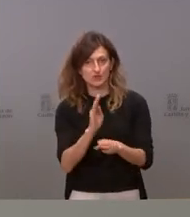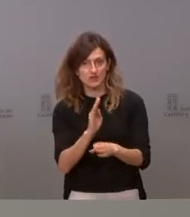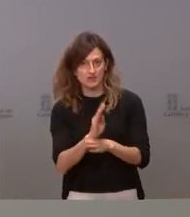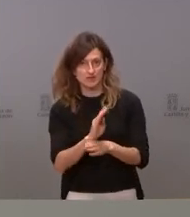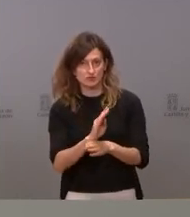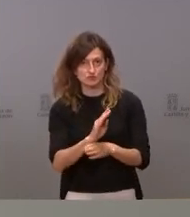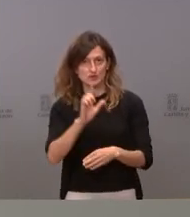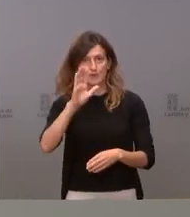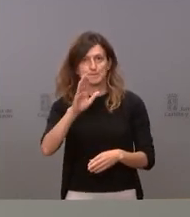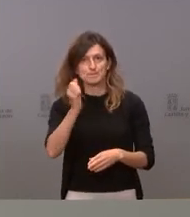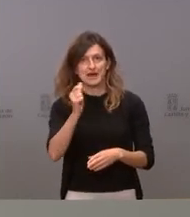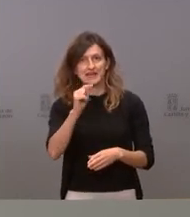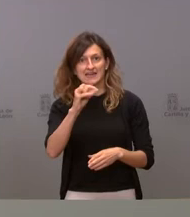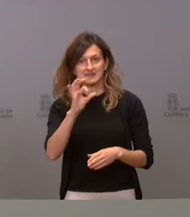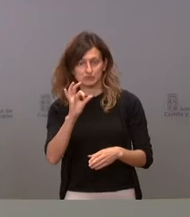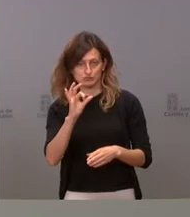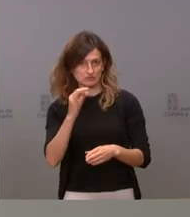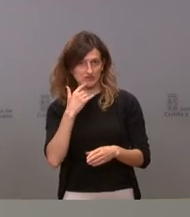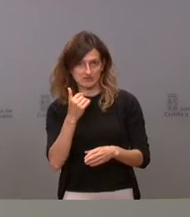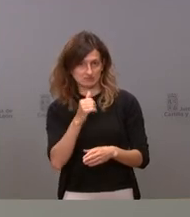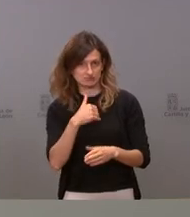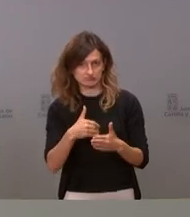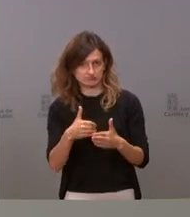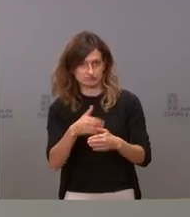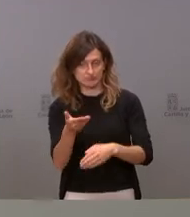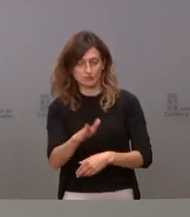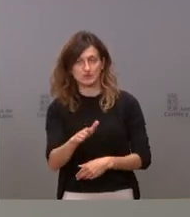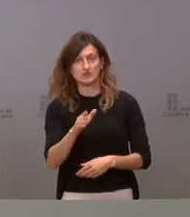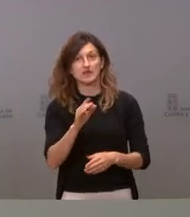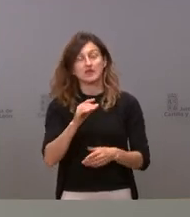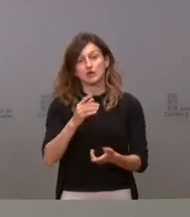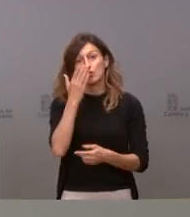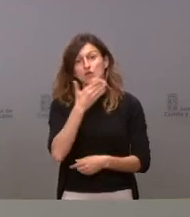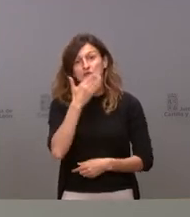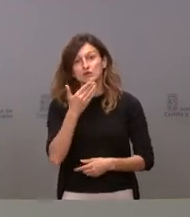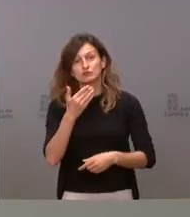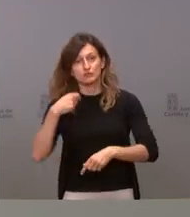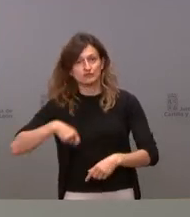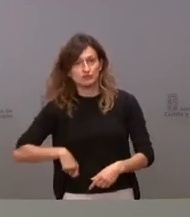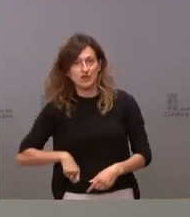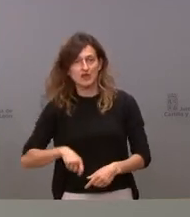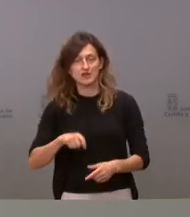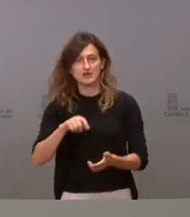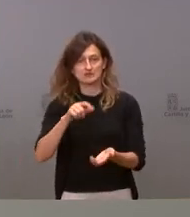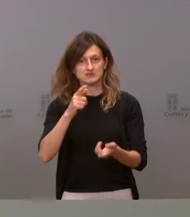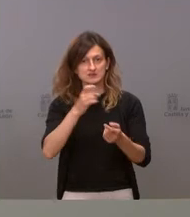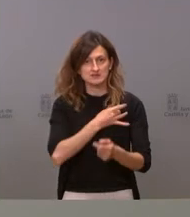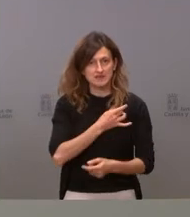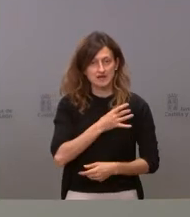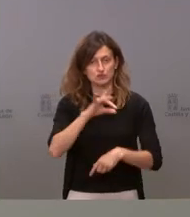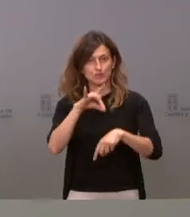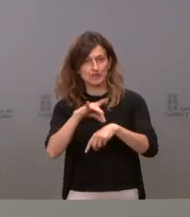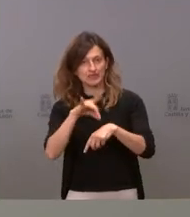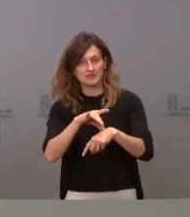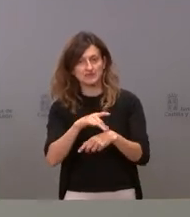Es un texto que ha recibido muy buenas valoraciones por colegios profesionales, sociedades científicas, sindicatos y pacientes y